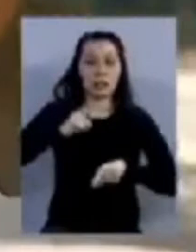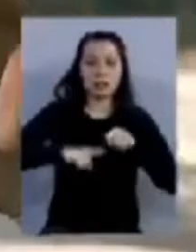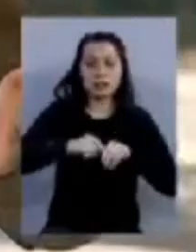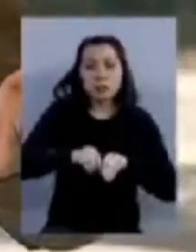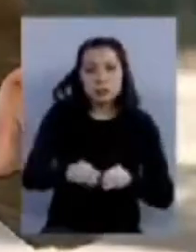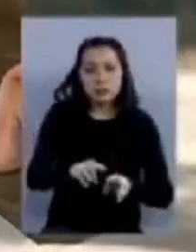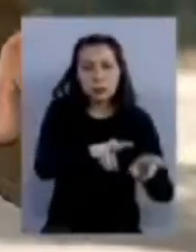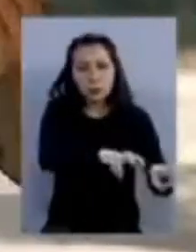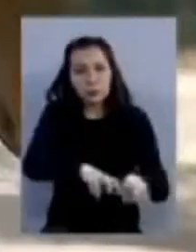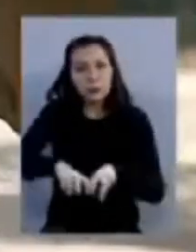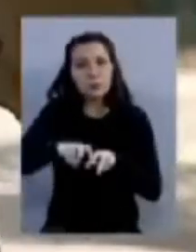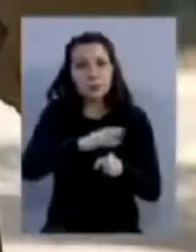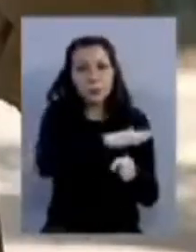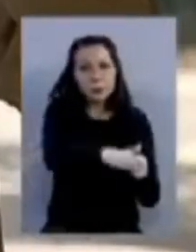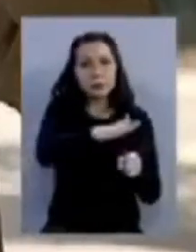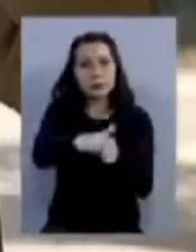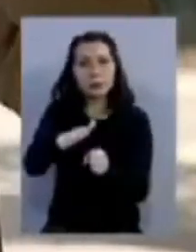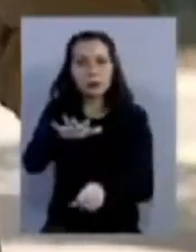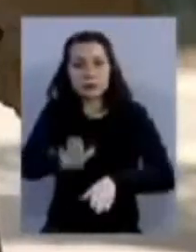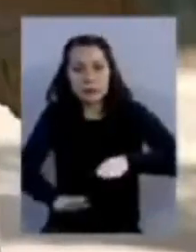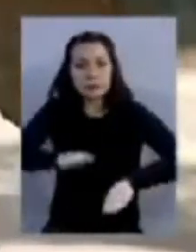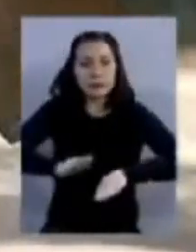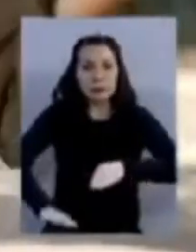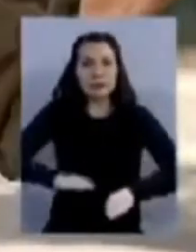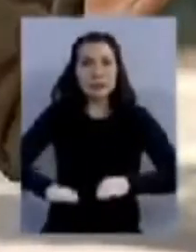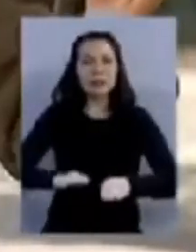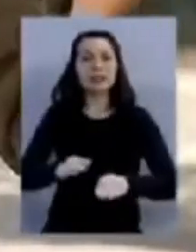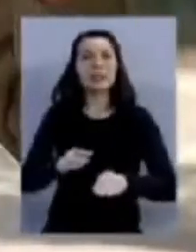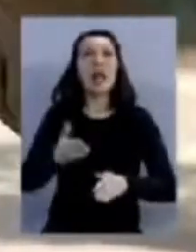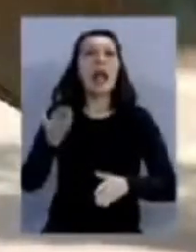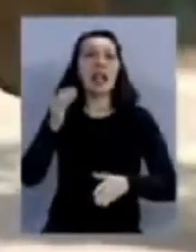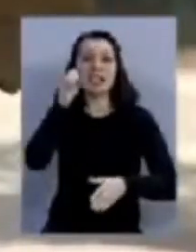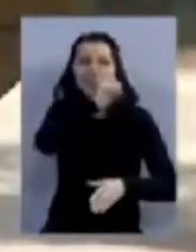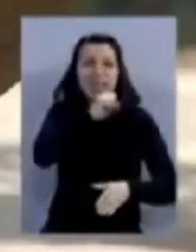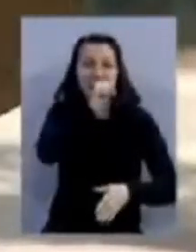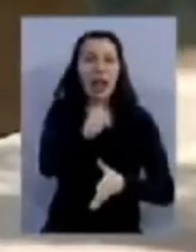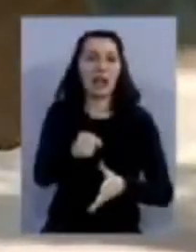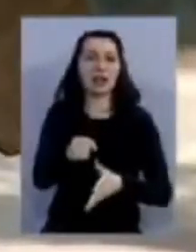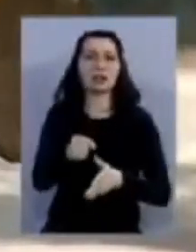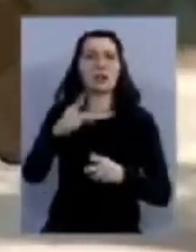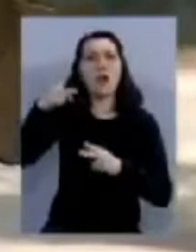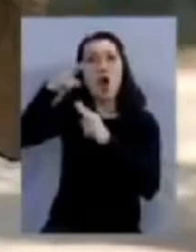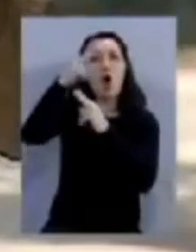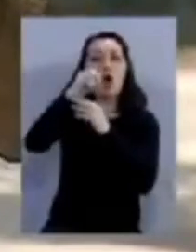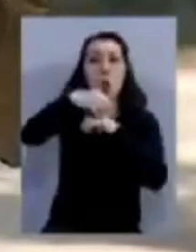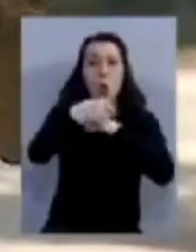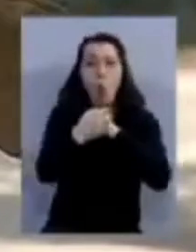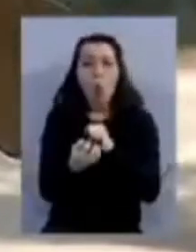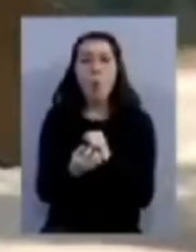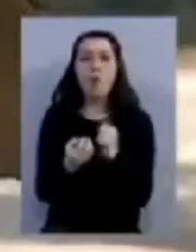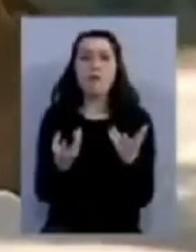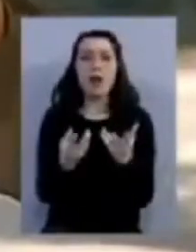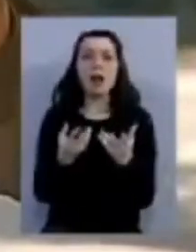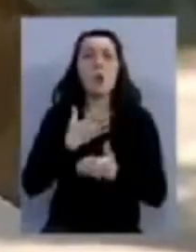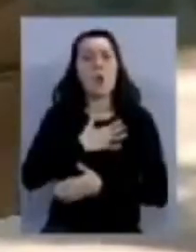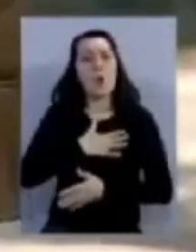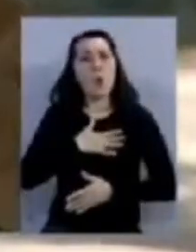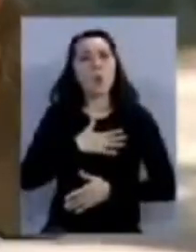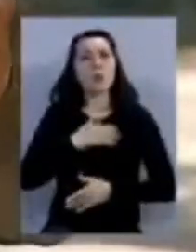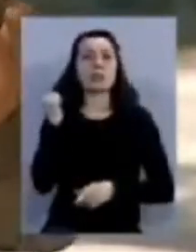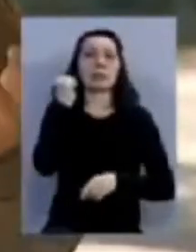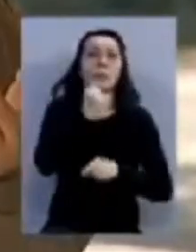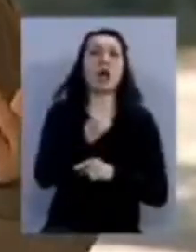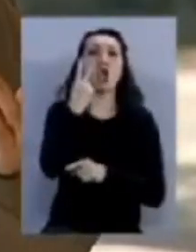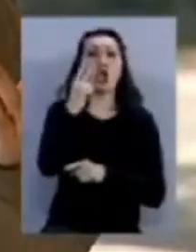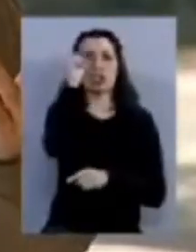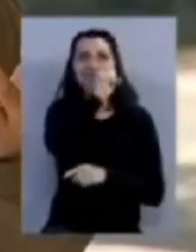se rillaba, se cortaba la uva. Le daba muy gusto matar dos